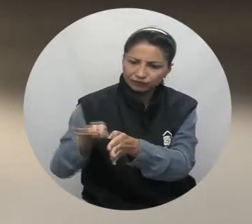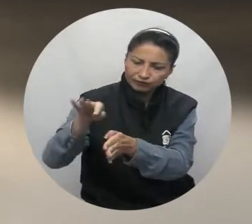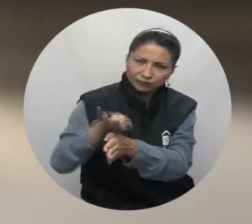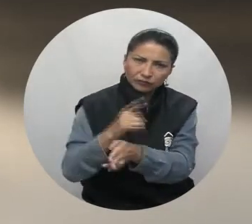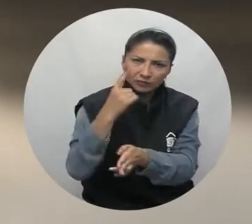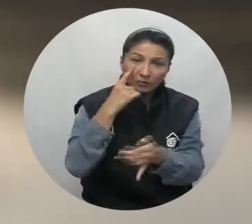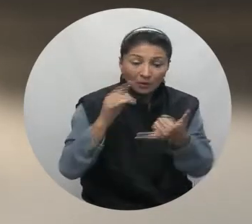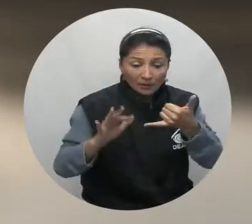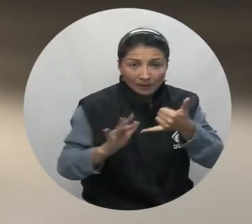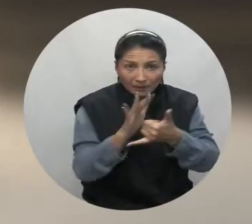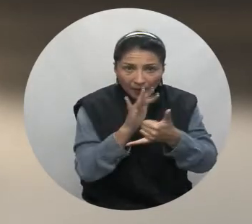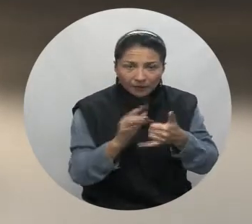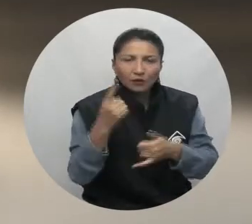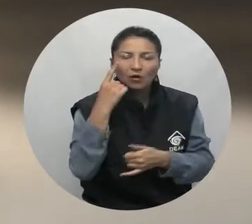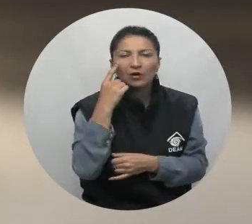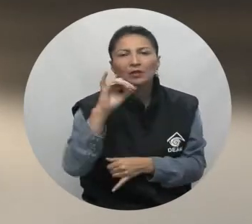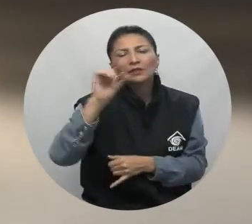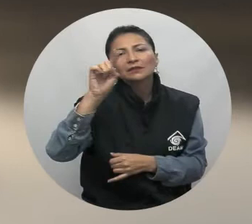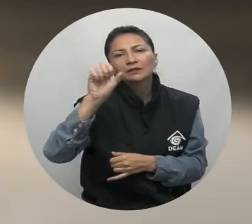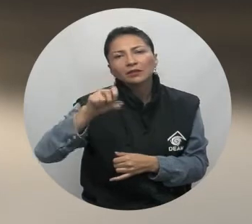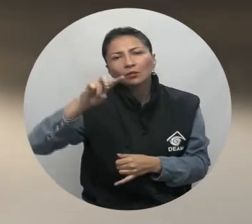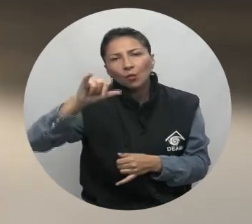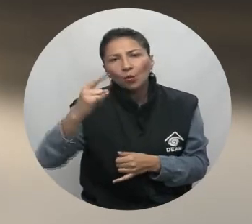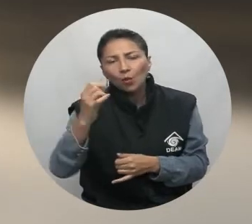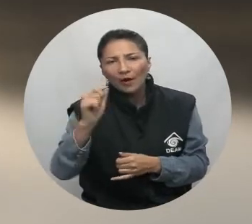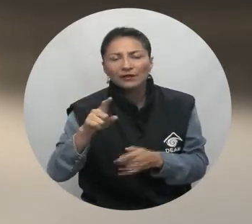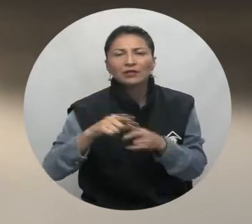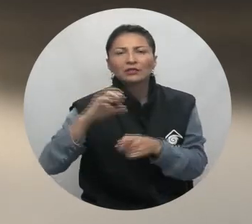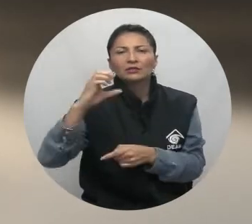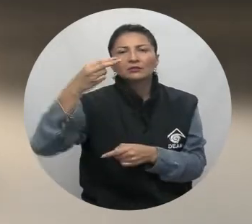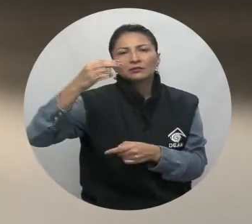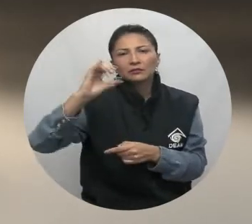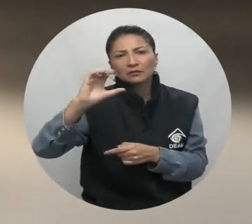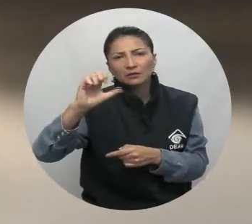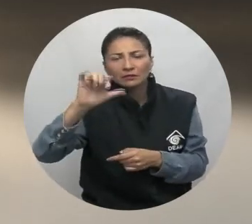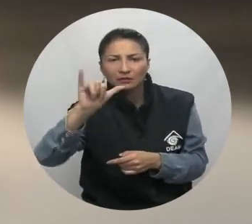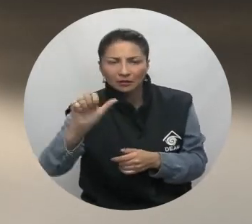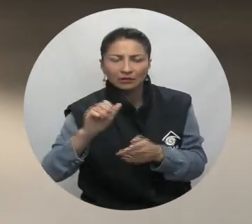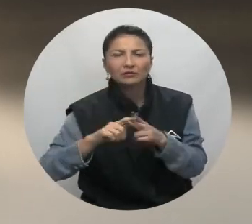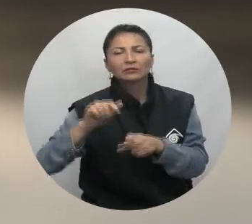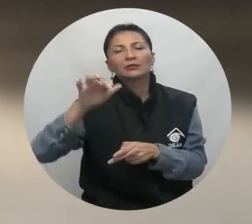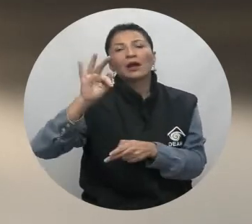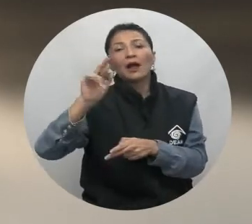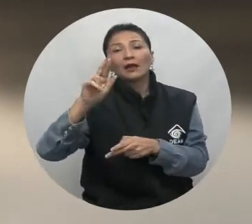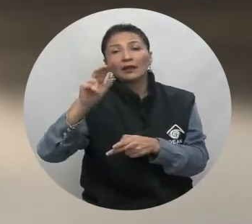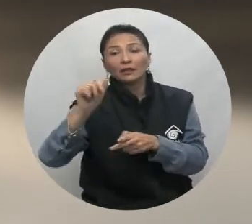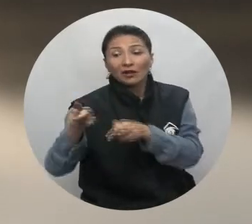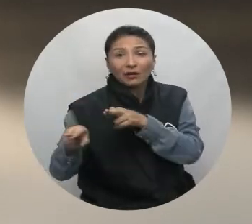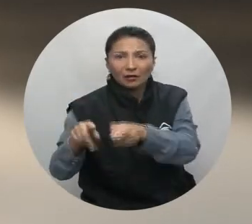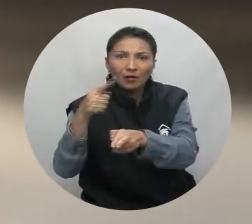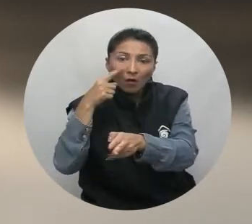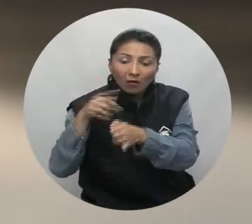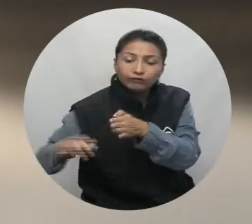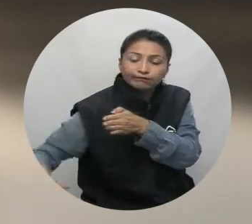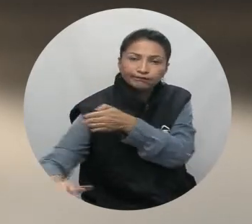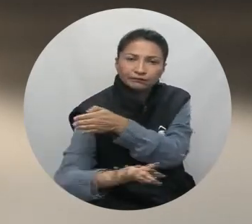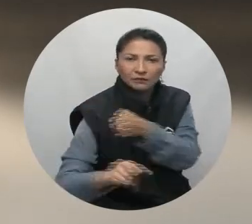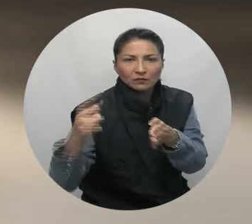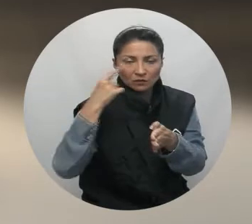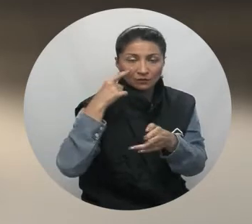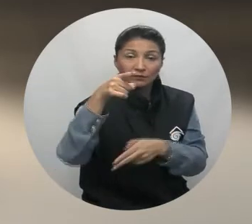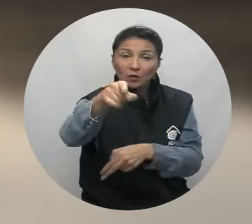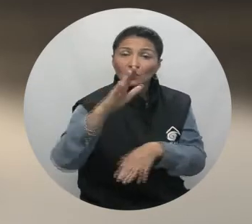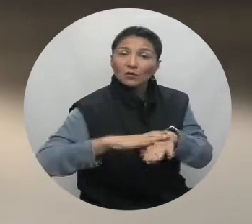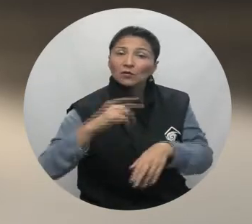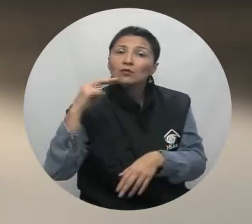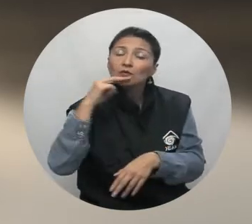directos al océano Pacífico, en la cuenca del río San Juan, Dagua y Anchicayá, en el río Atrato, en el río Sinú, en su cuenca baja. Alerta